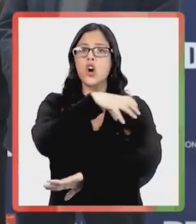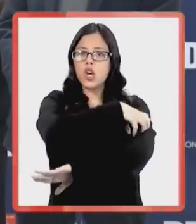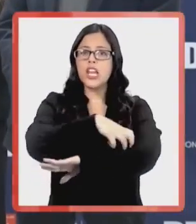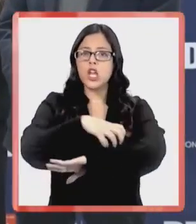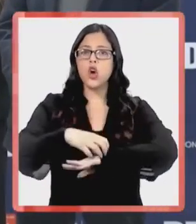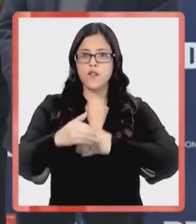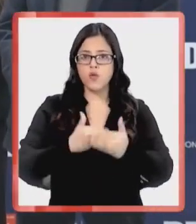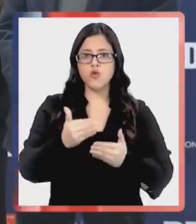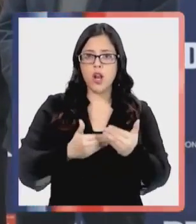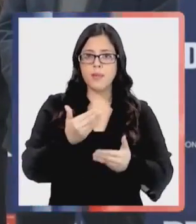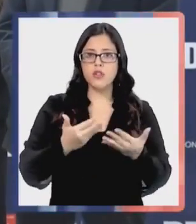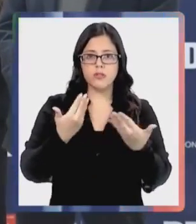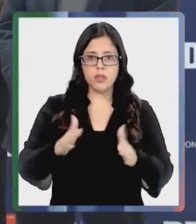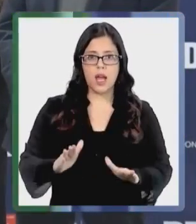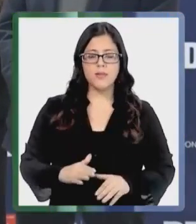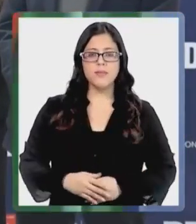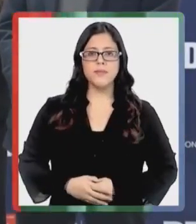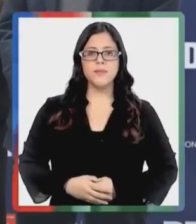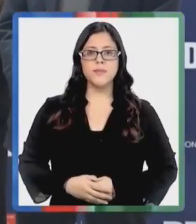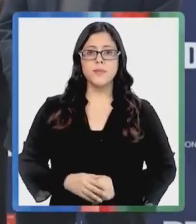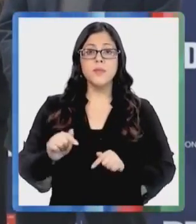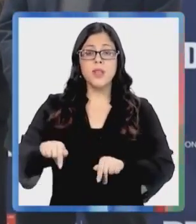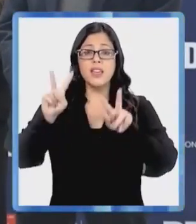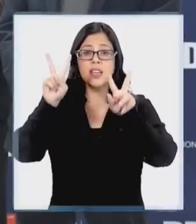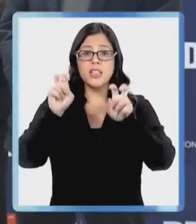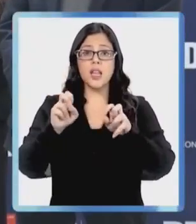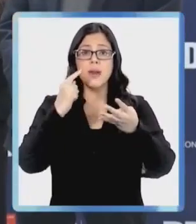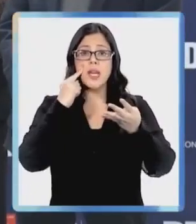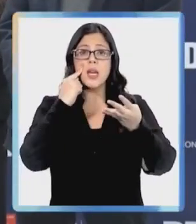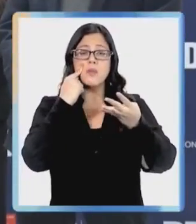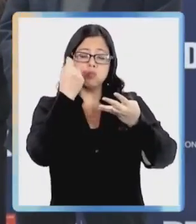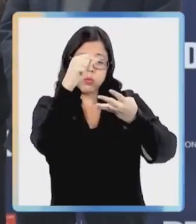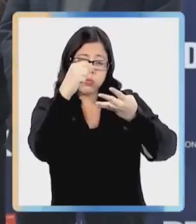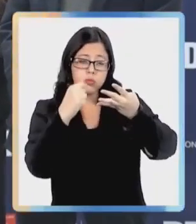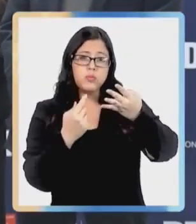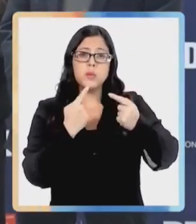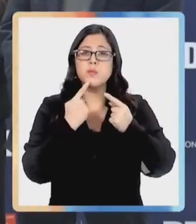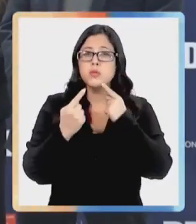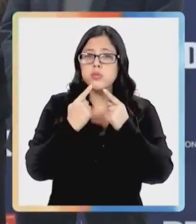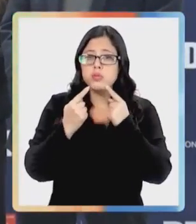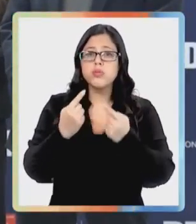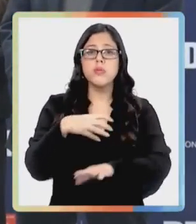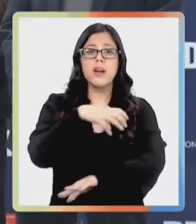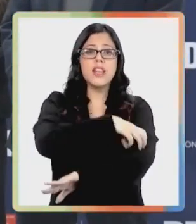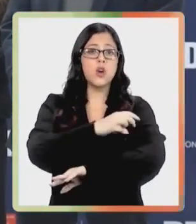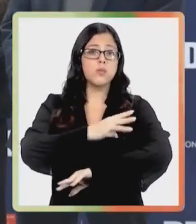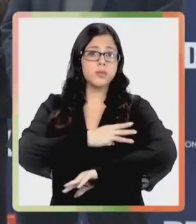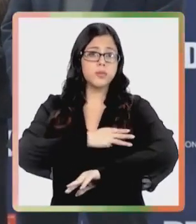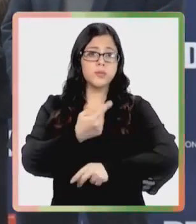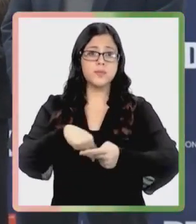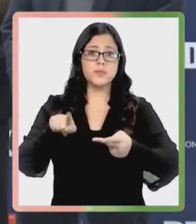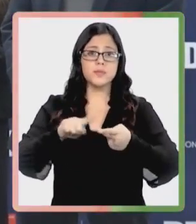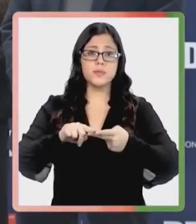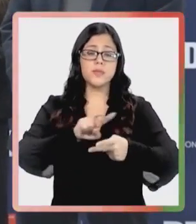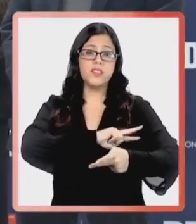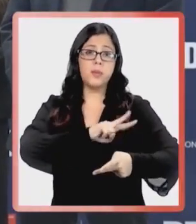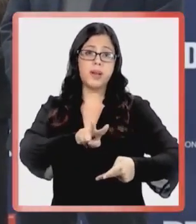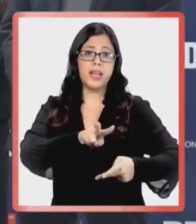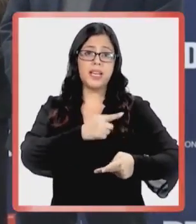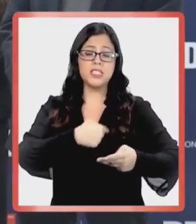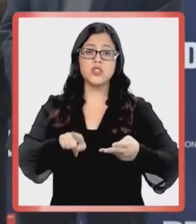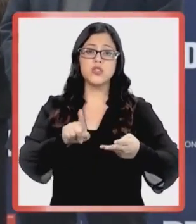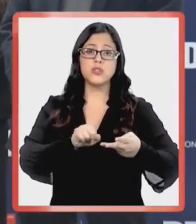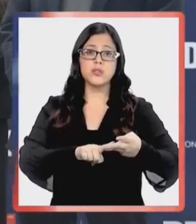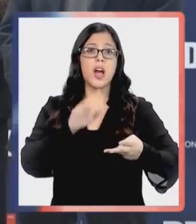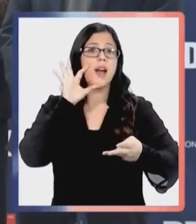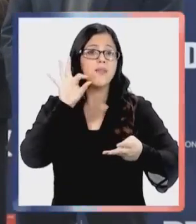haciendo empadronamiento biométrico hoy día en la región metropolitana, en la región de Valparaíso, en la región del Bío Bío, en la región de